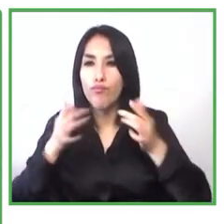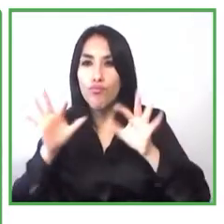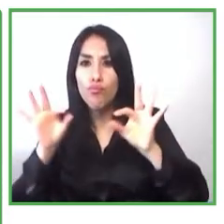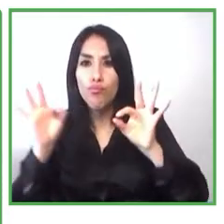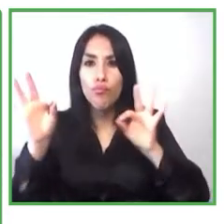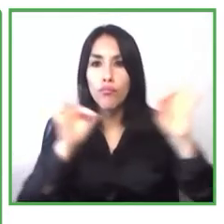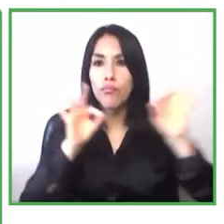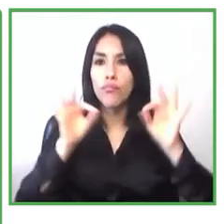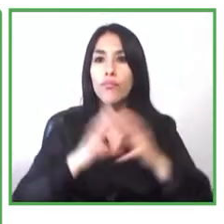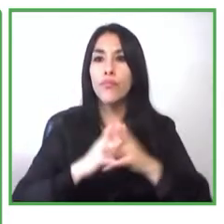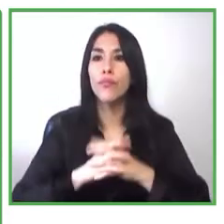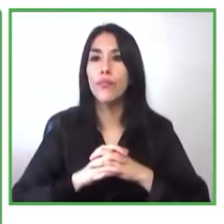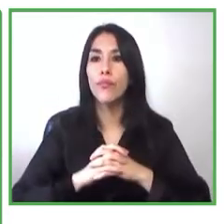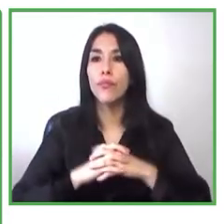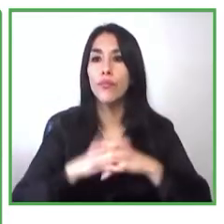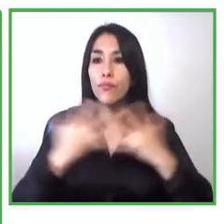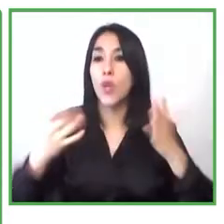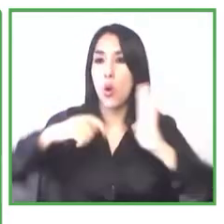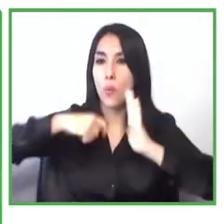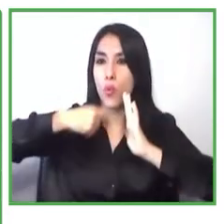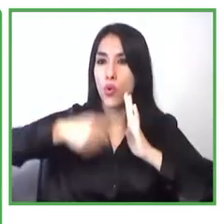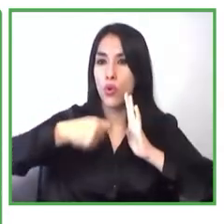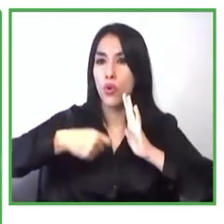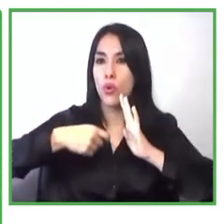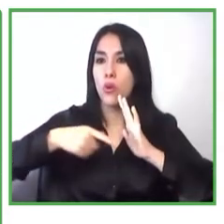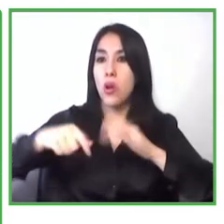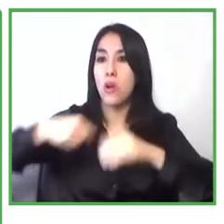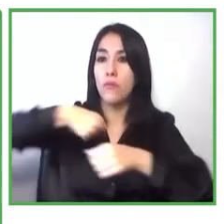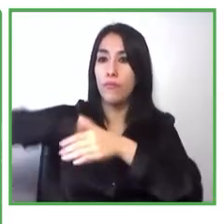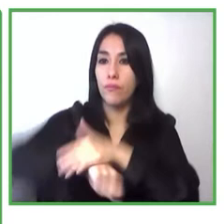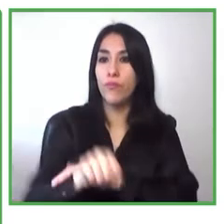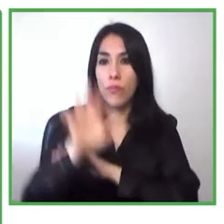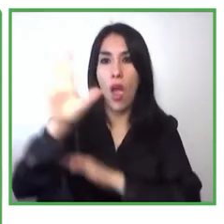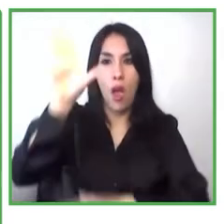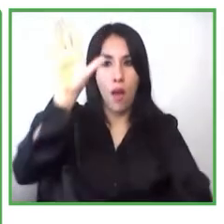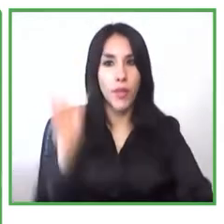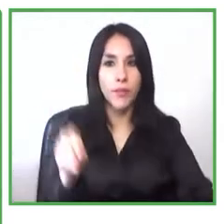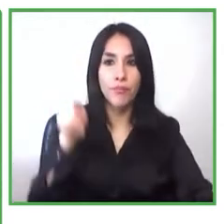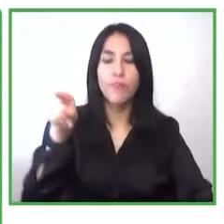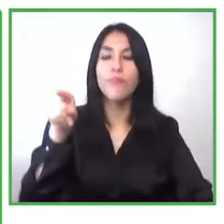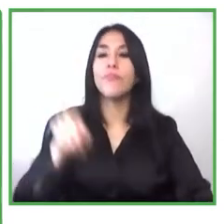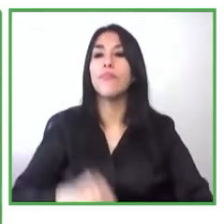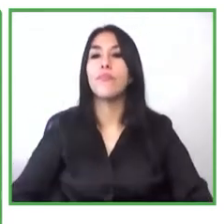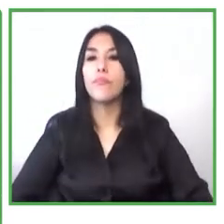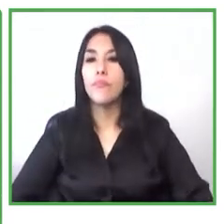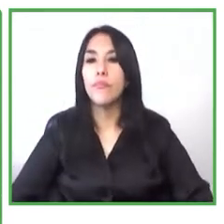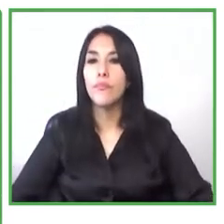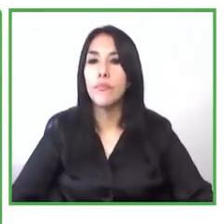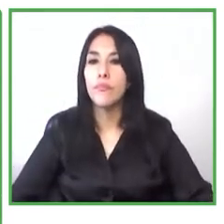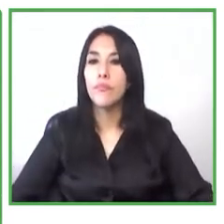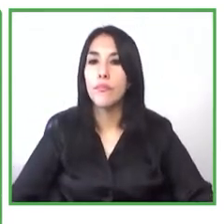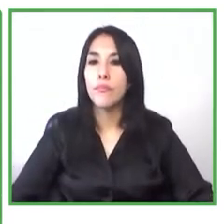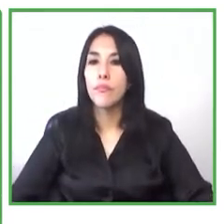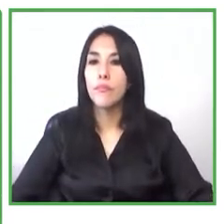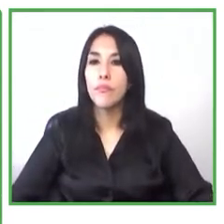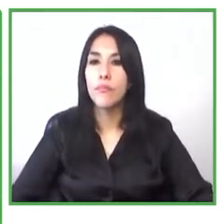nació en la Villa del Congo y perdí el uso de mis dos piernas